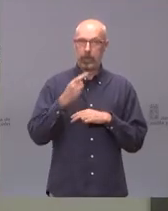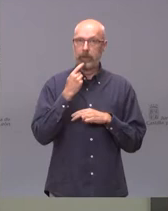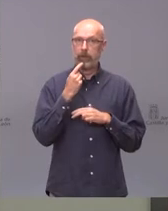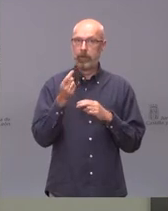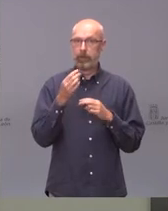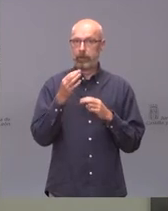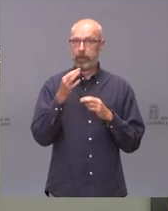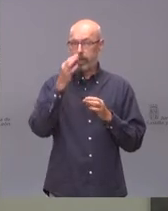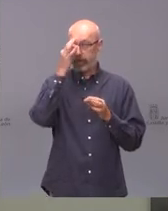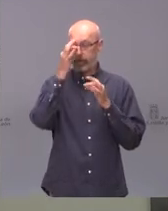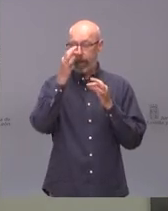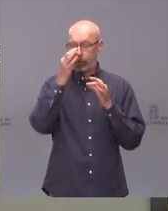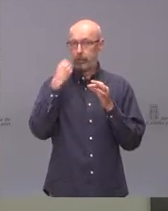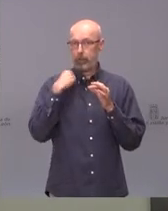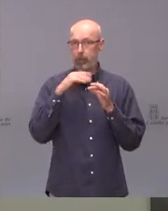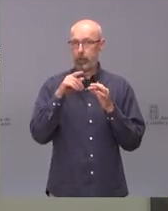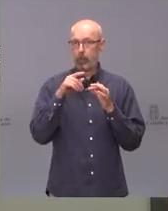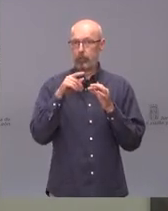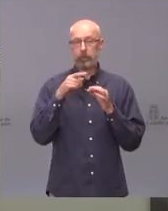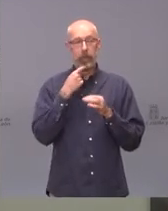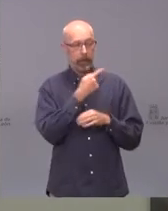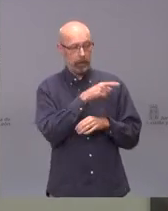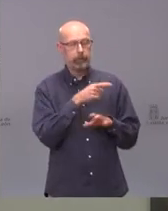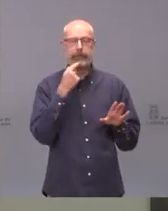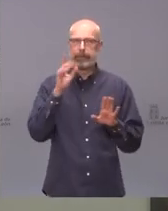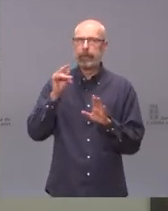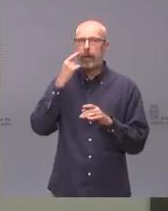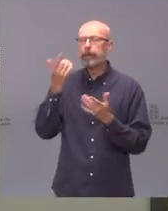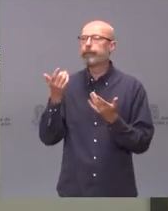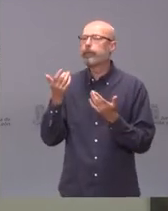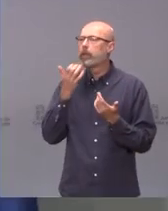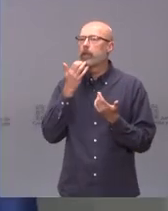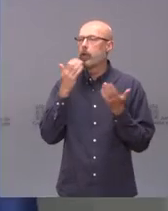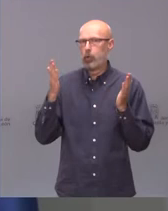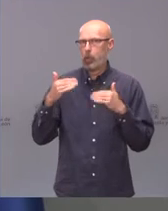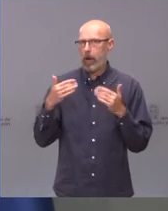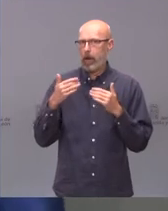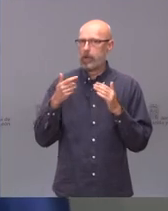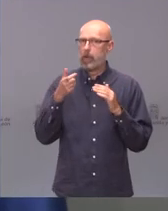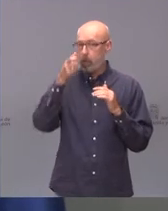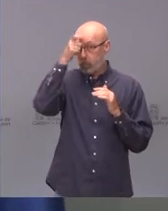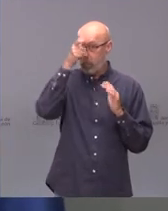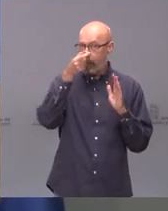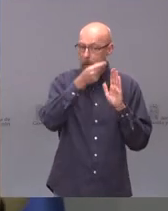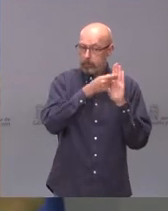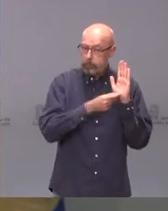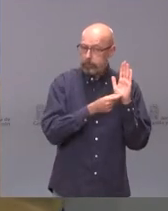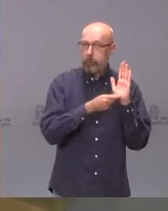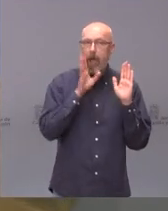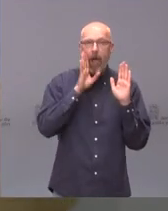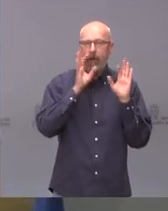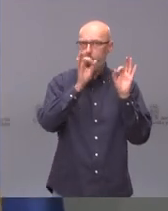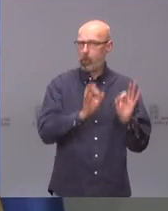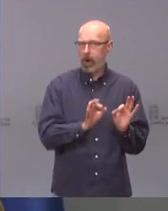quieres lo comentas tú. No ha salido ninguno, se mantienen los que se